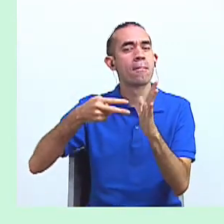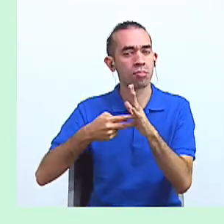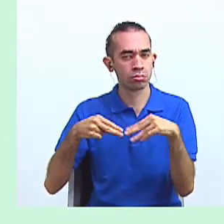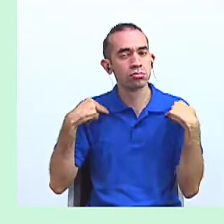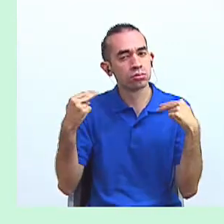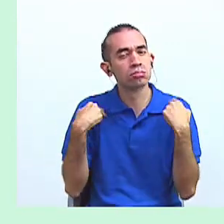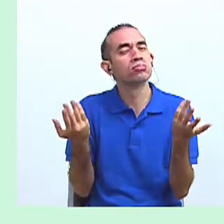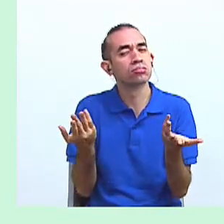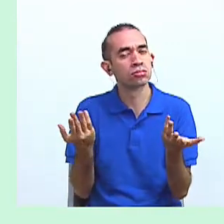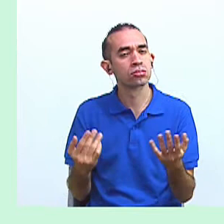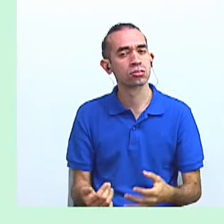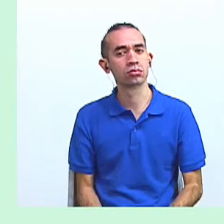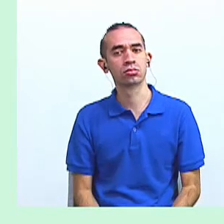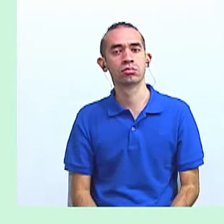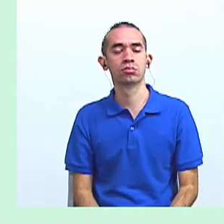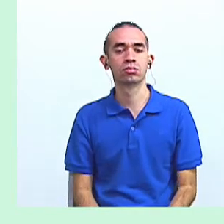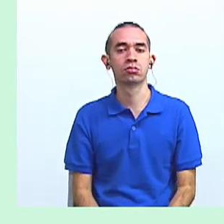novela?